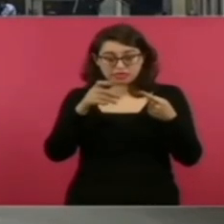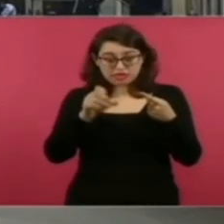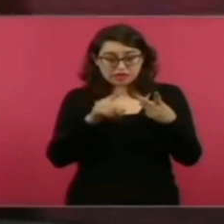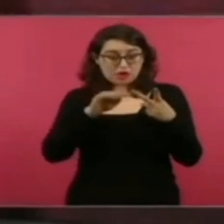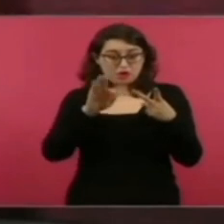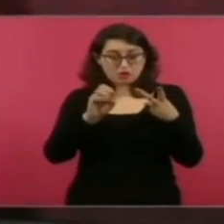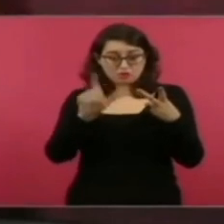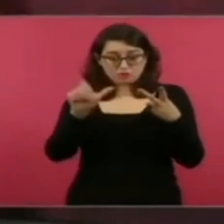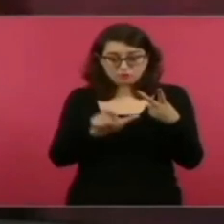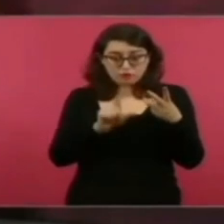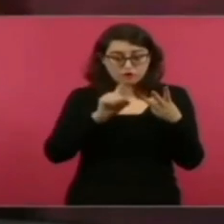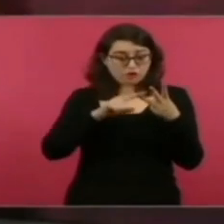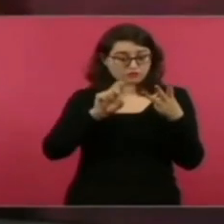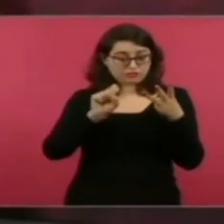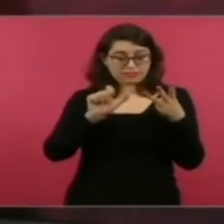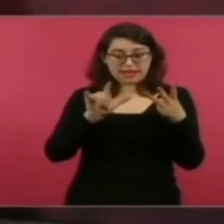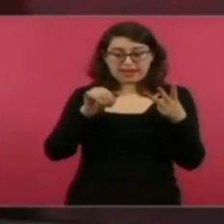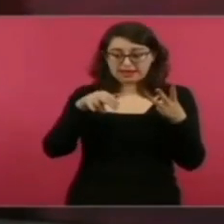Etcétera, etcétera, etcétera.